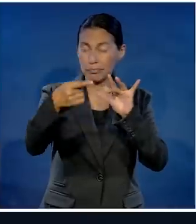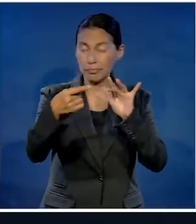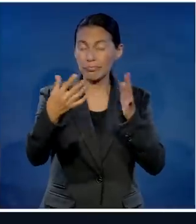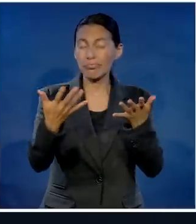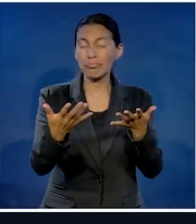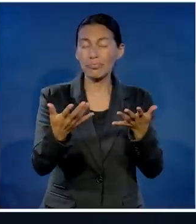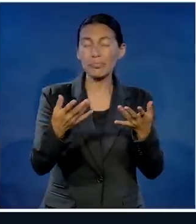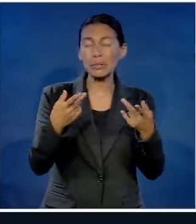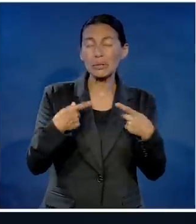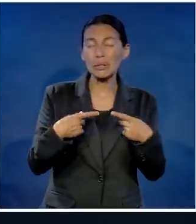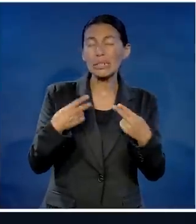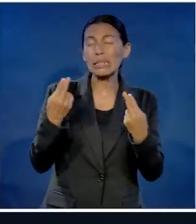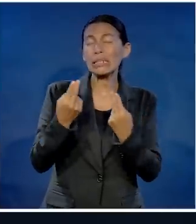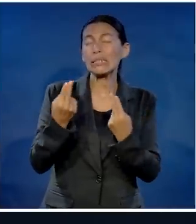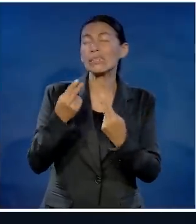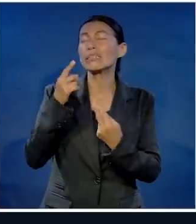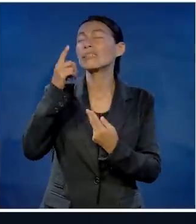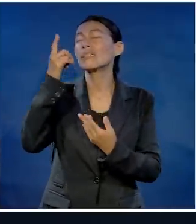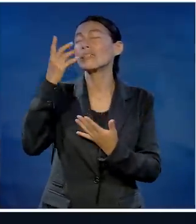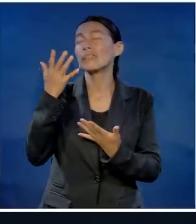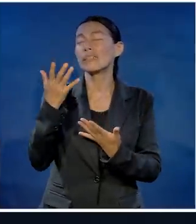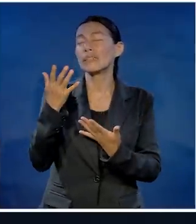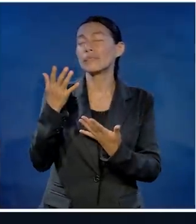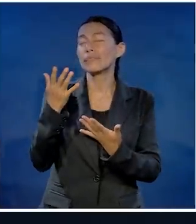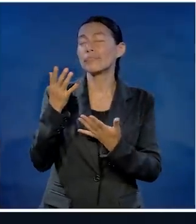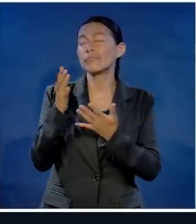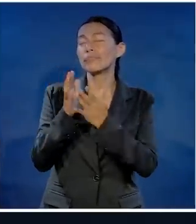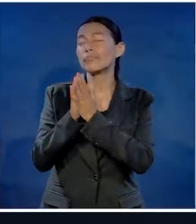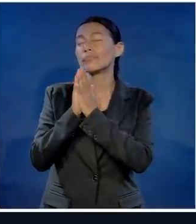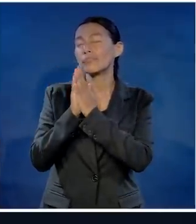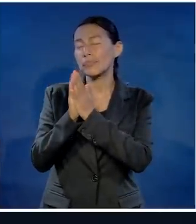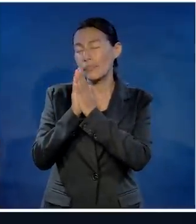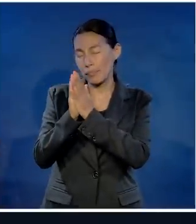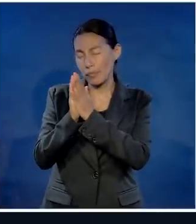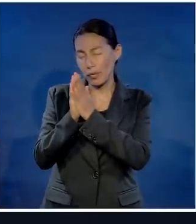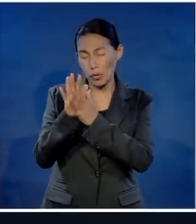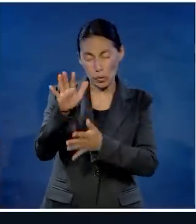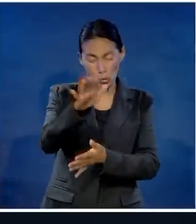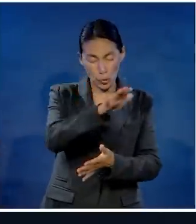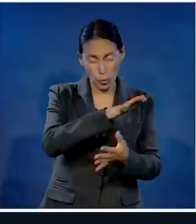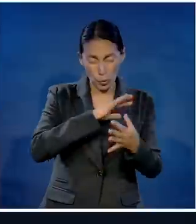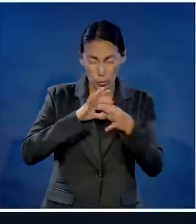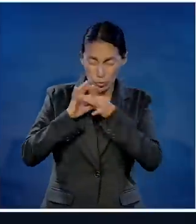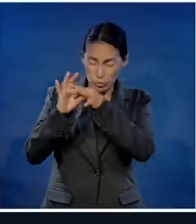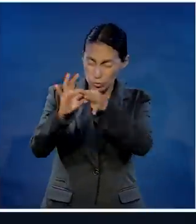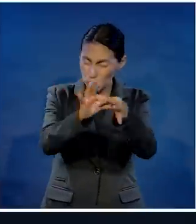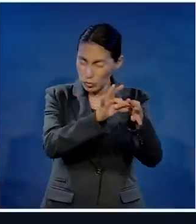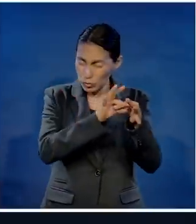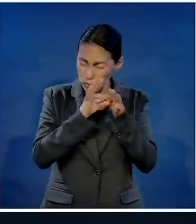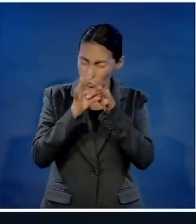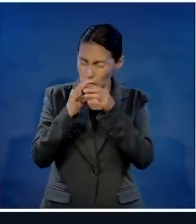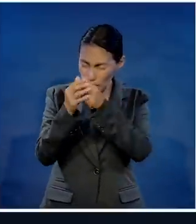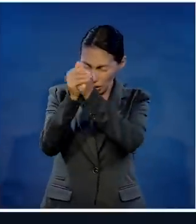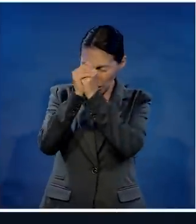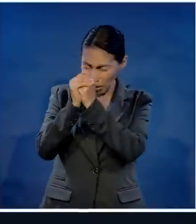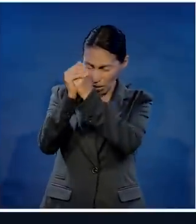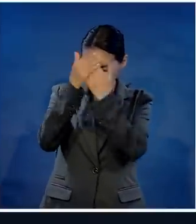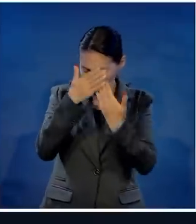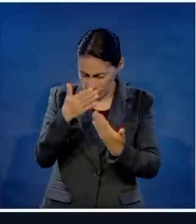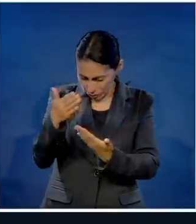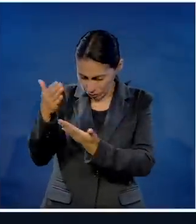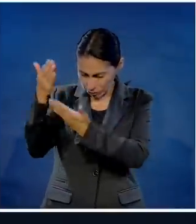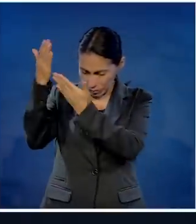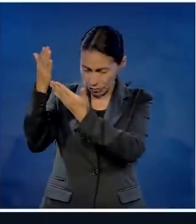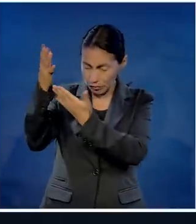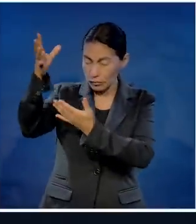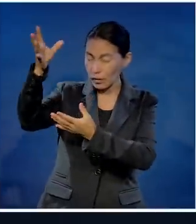que necesitan de Tu Palabra. Por favor, únenos en un solo pensamiento hoy que sea